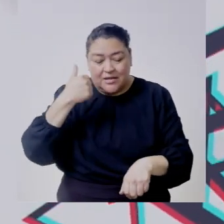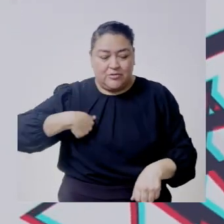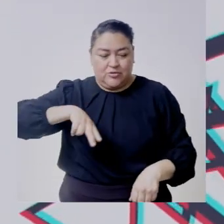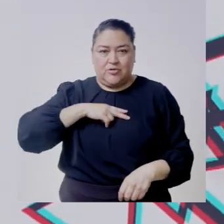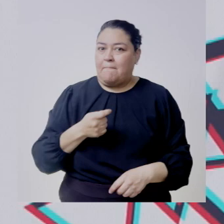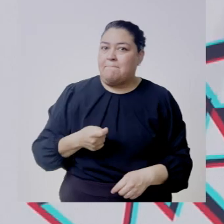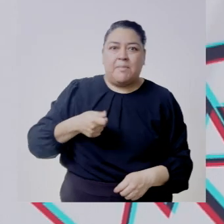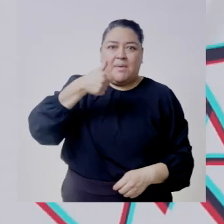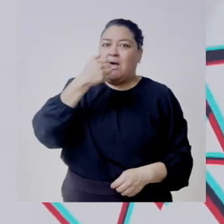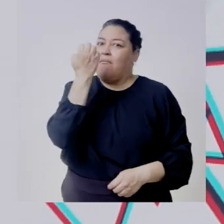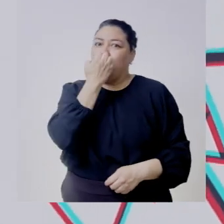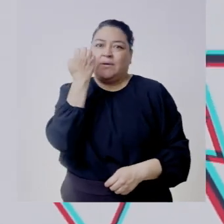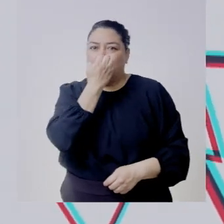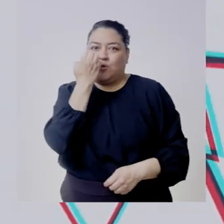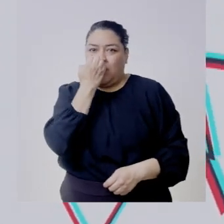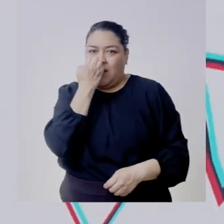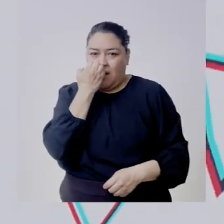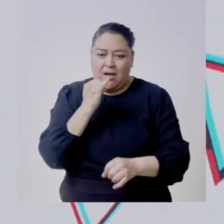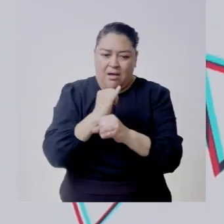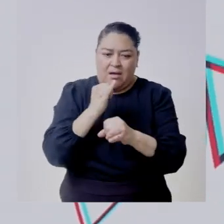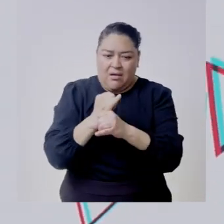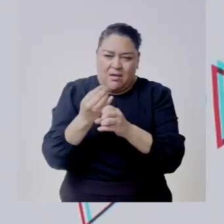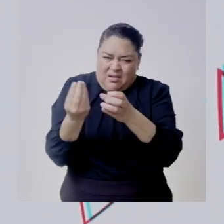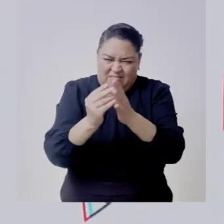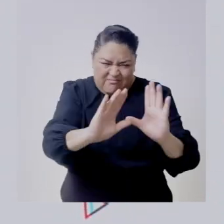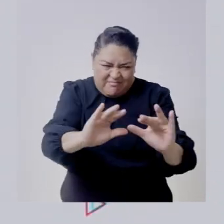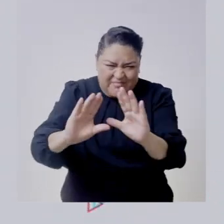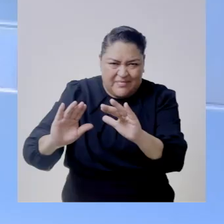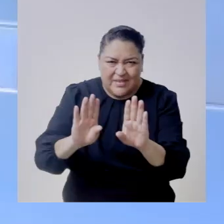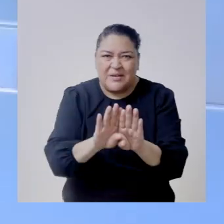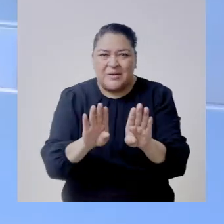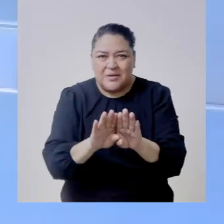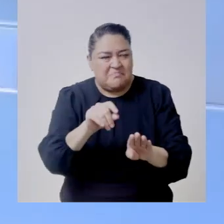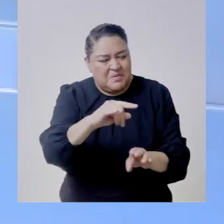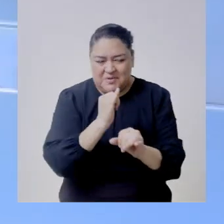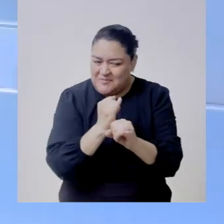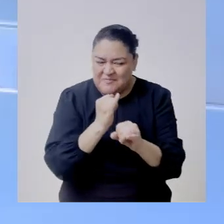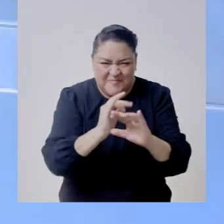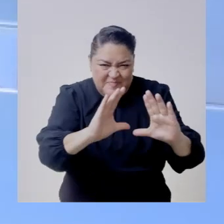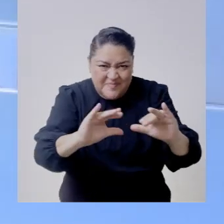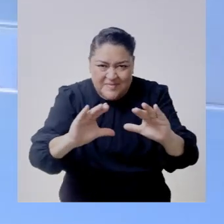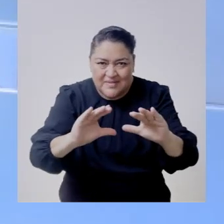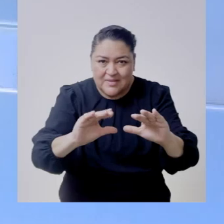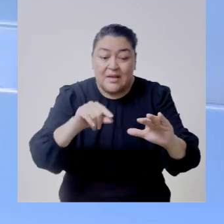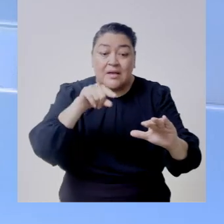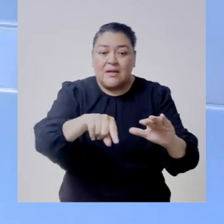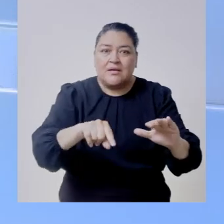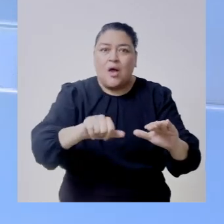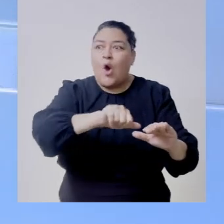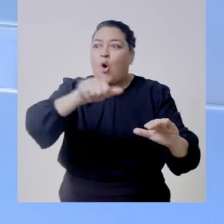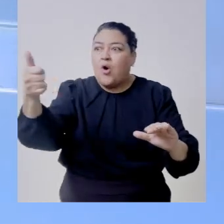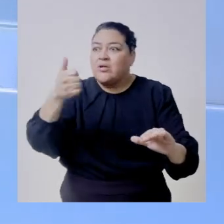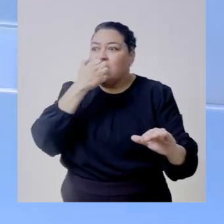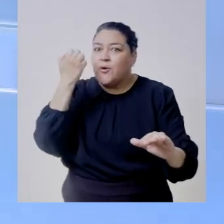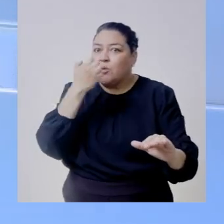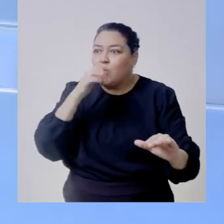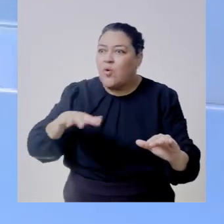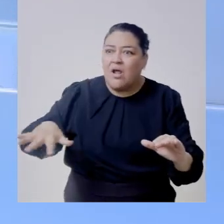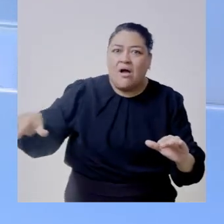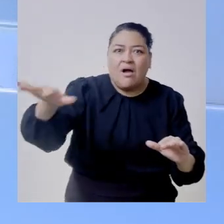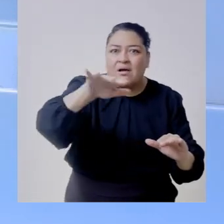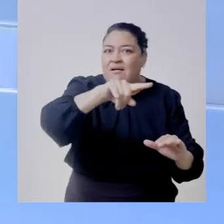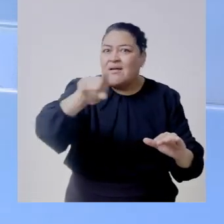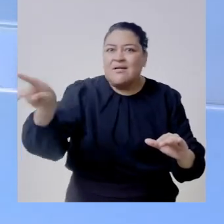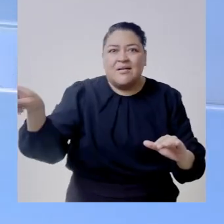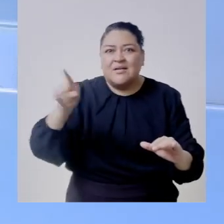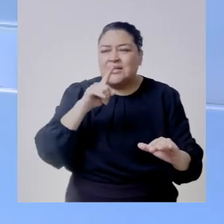que nosotros fuimos de las primeras instituciones en salir a capacitar de forma virtual y cuando muchas escuelas de la